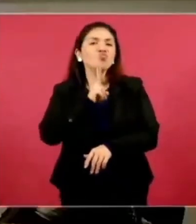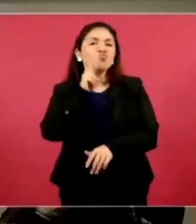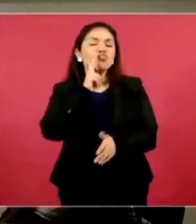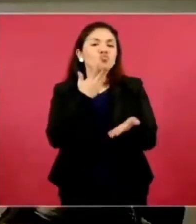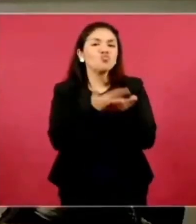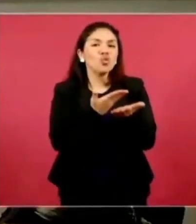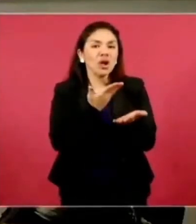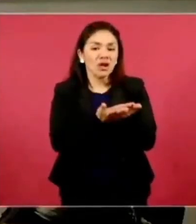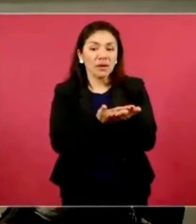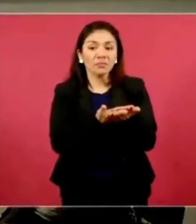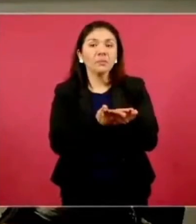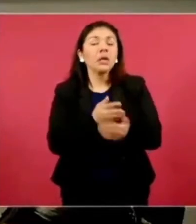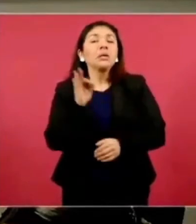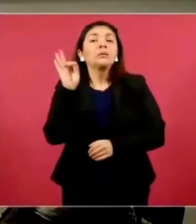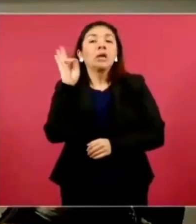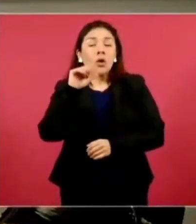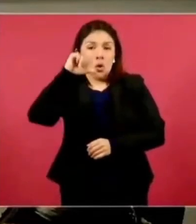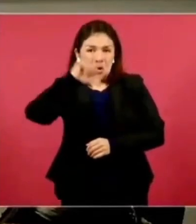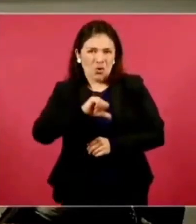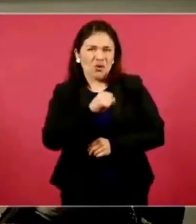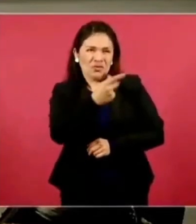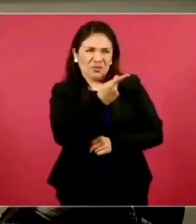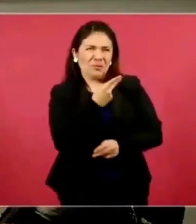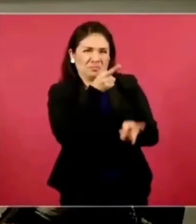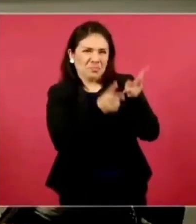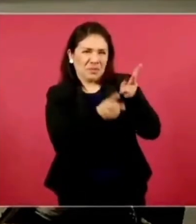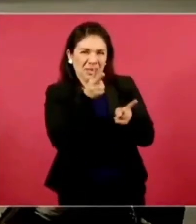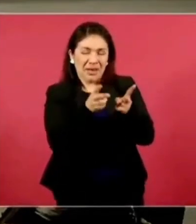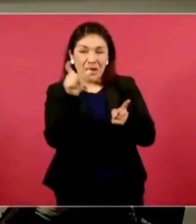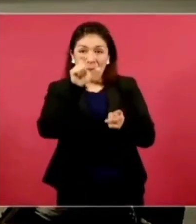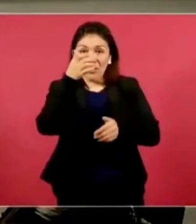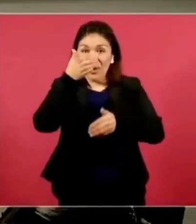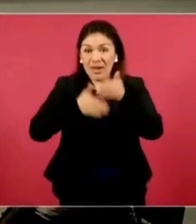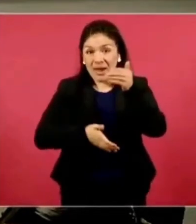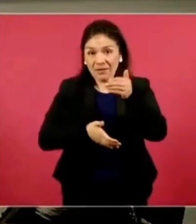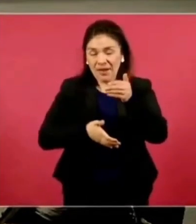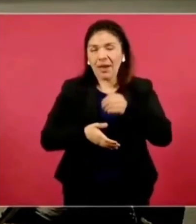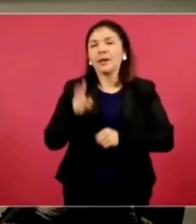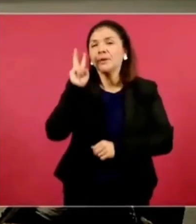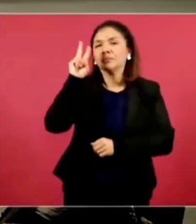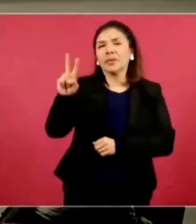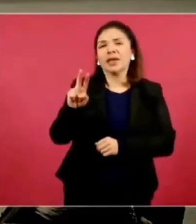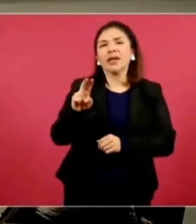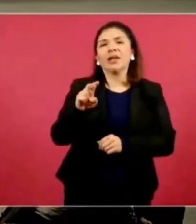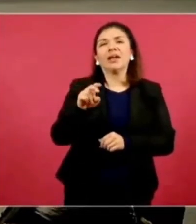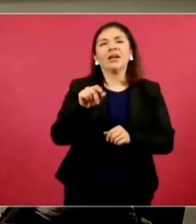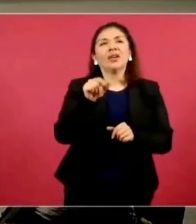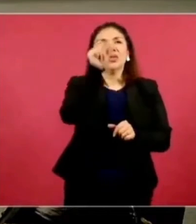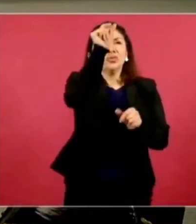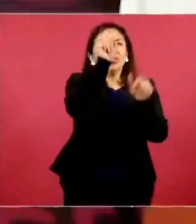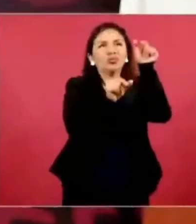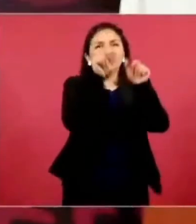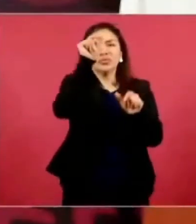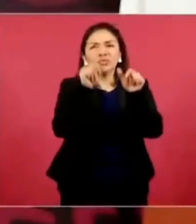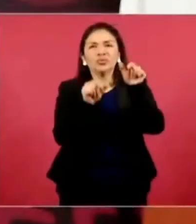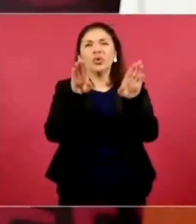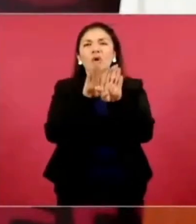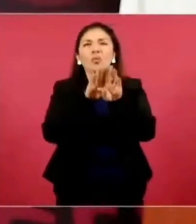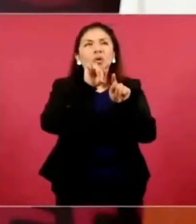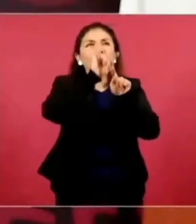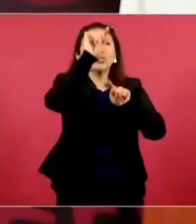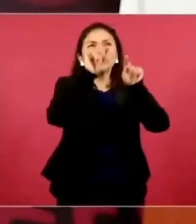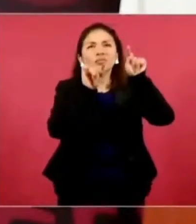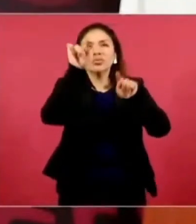a lo mejor ahora que terminemos de platicar, ponemos las gráficas del comportamiento de